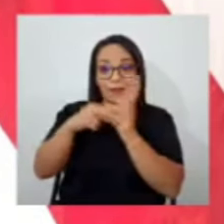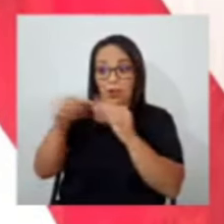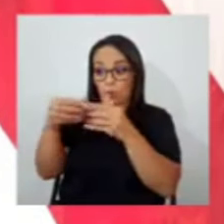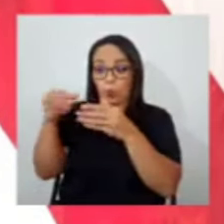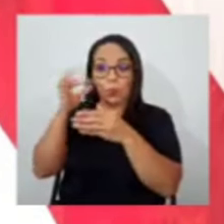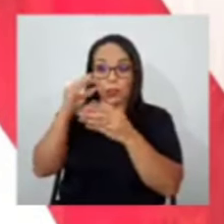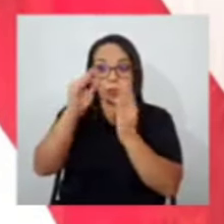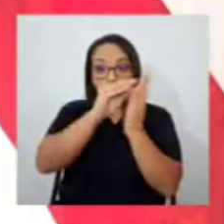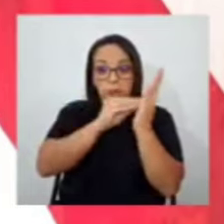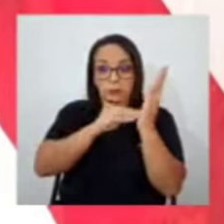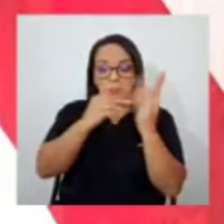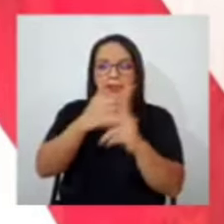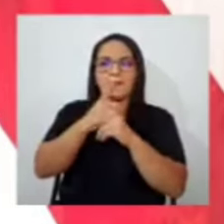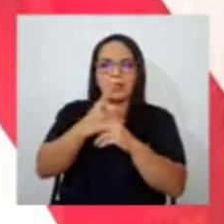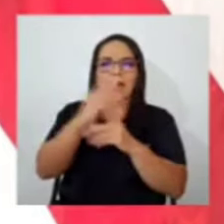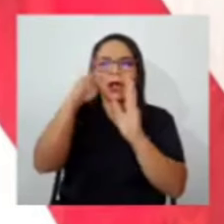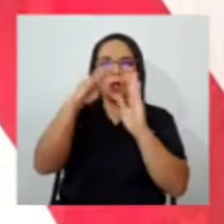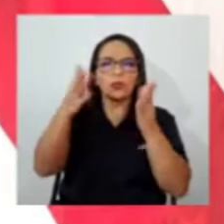Contralora, ¿a defenderla de qué?